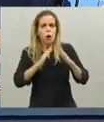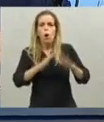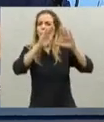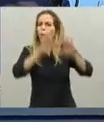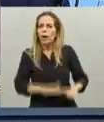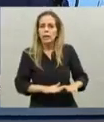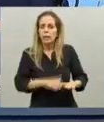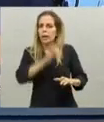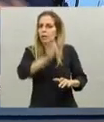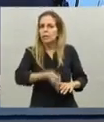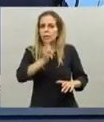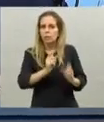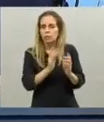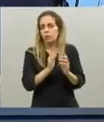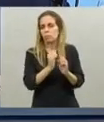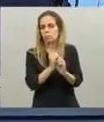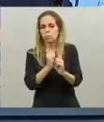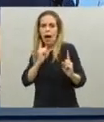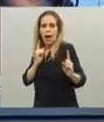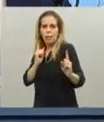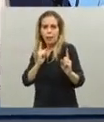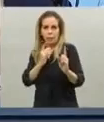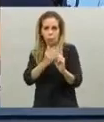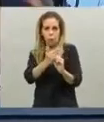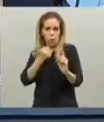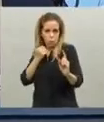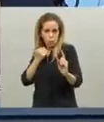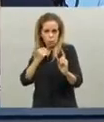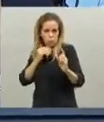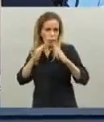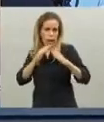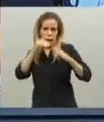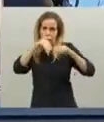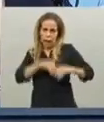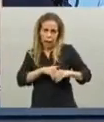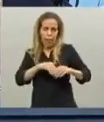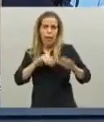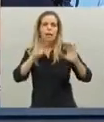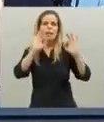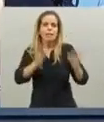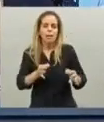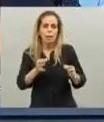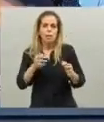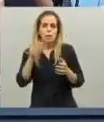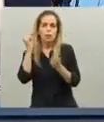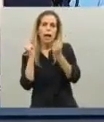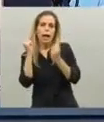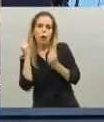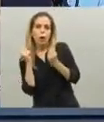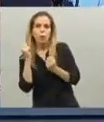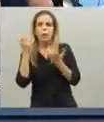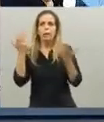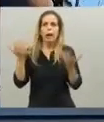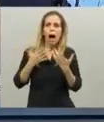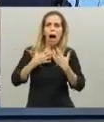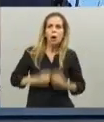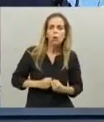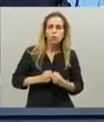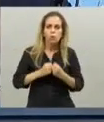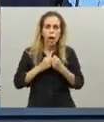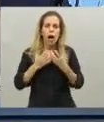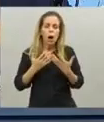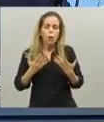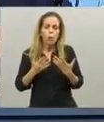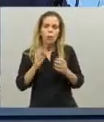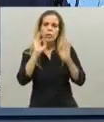con todo lo que impide el normal desenvolvimiento de la economía y de las vidas de todos nosotros con la angustia que genera no hay